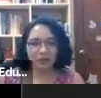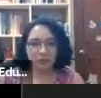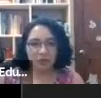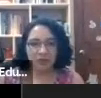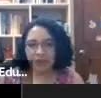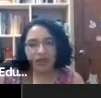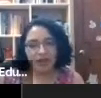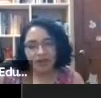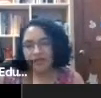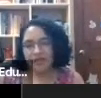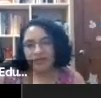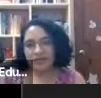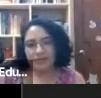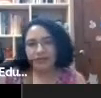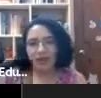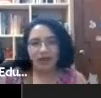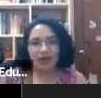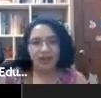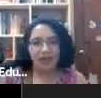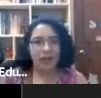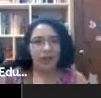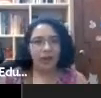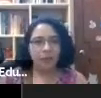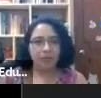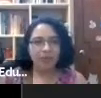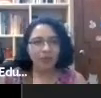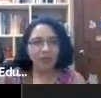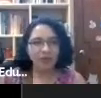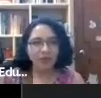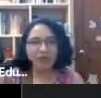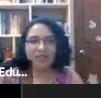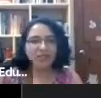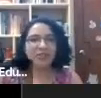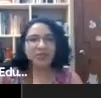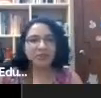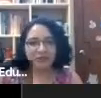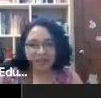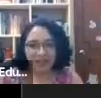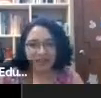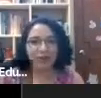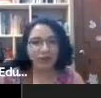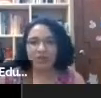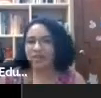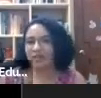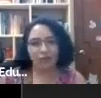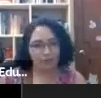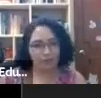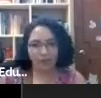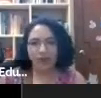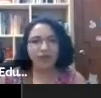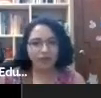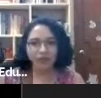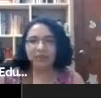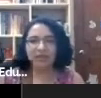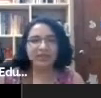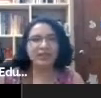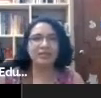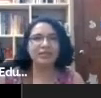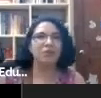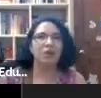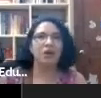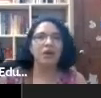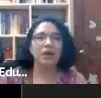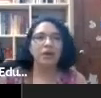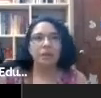construyendo toda esta comunidad. Y sí, no hay, no hay, no hay menciones honoríficas, son cosas de todos, ¿no?